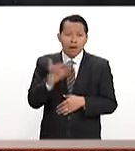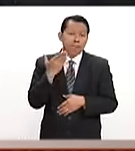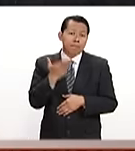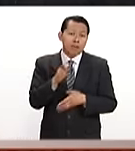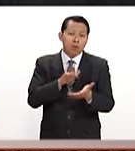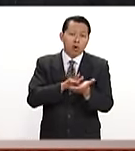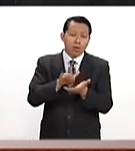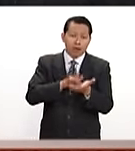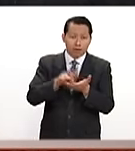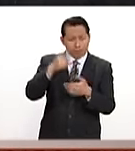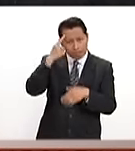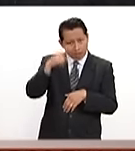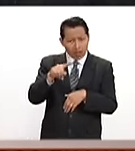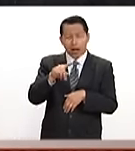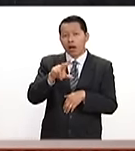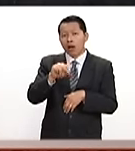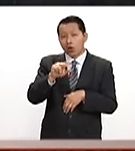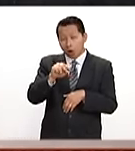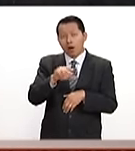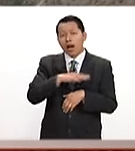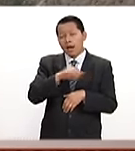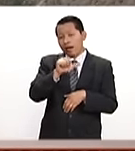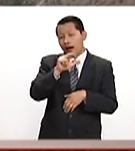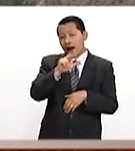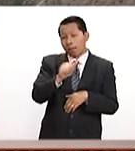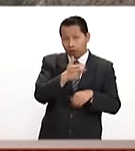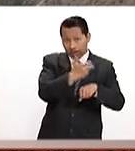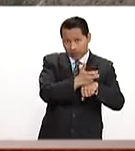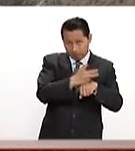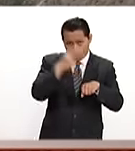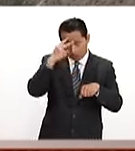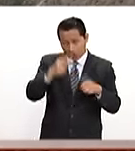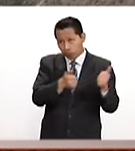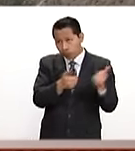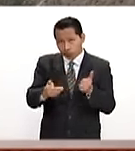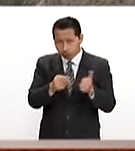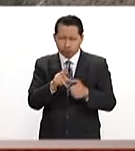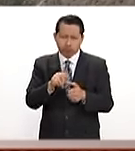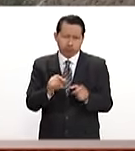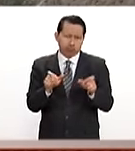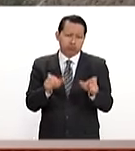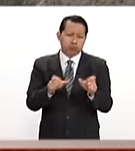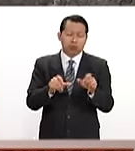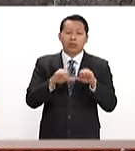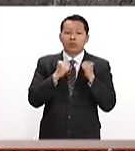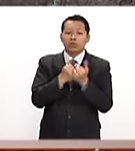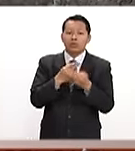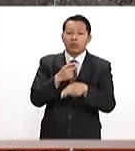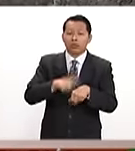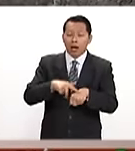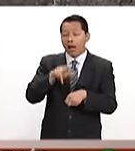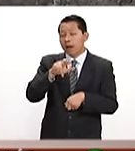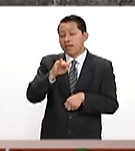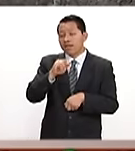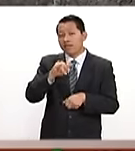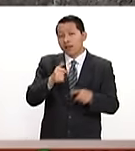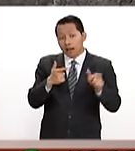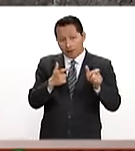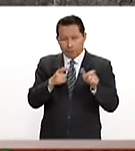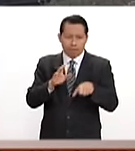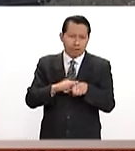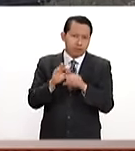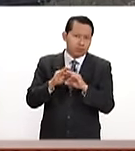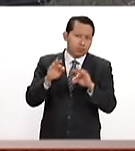para que ya no pasen más armas de Estados Unidos para México, ¿no? No obstante que la Asociación Nacional del Rifle, una de las principales